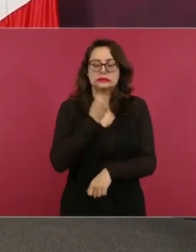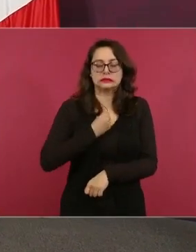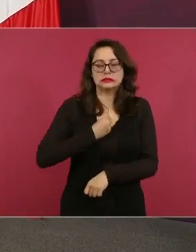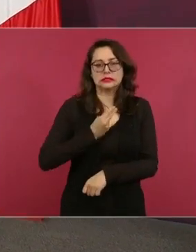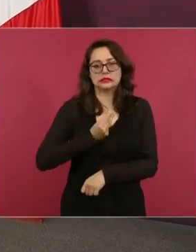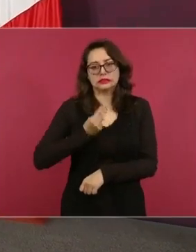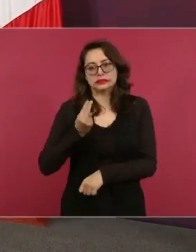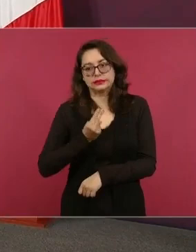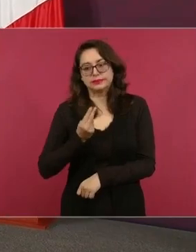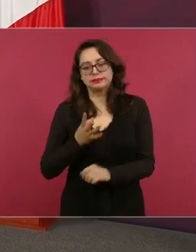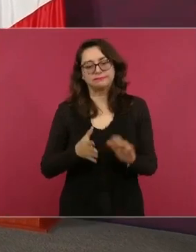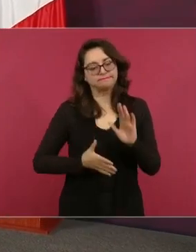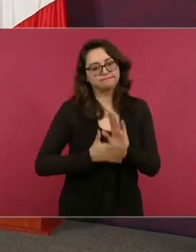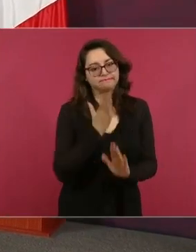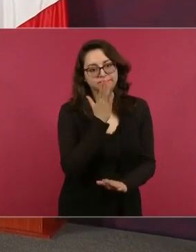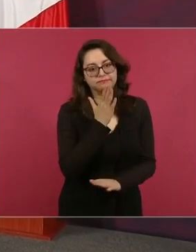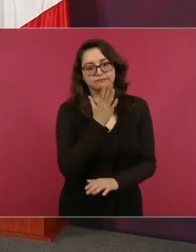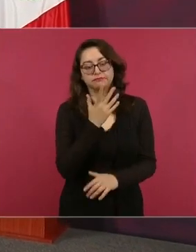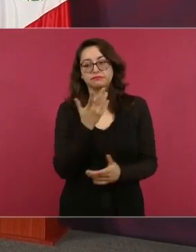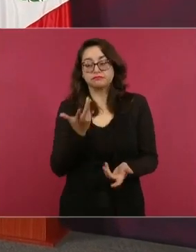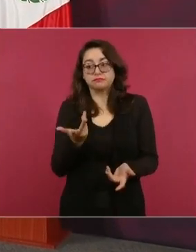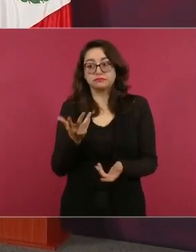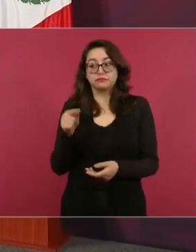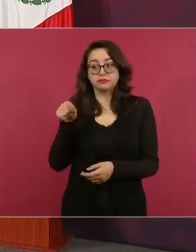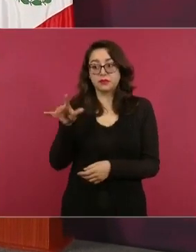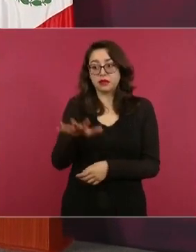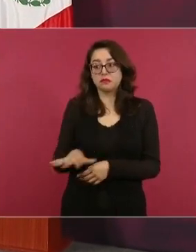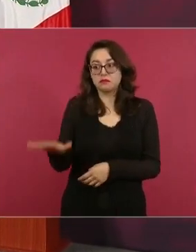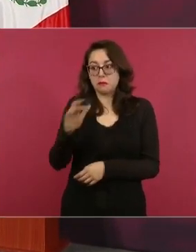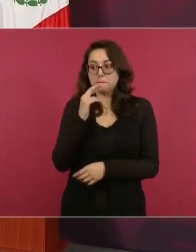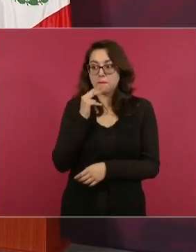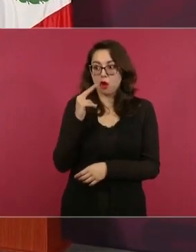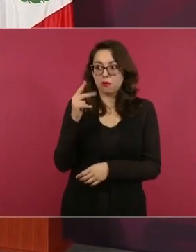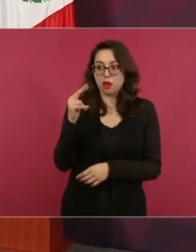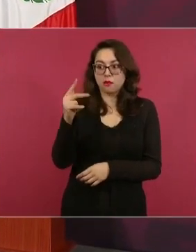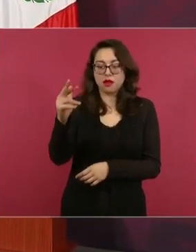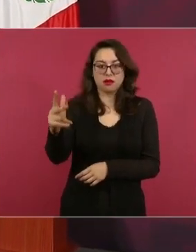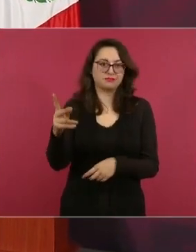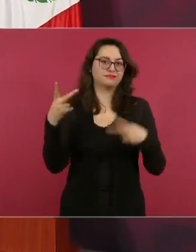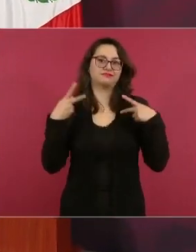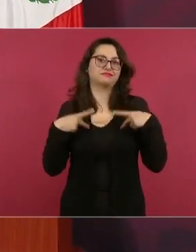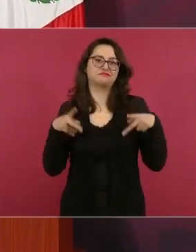entonces no se trata de estar